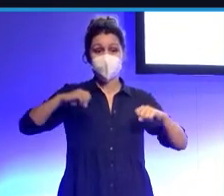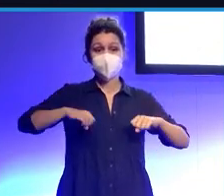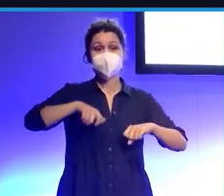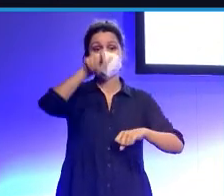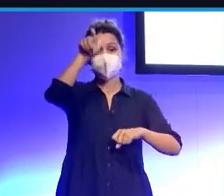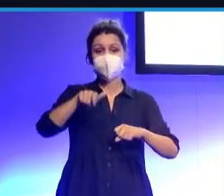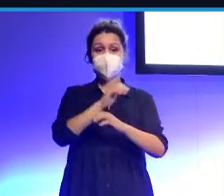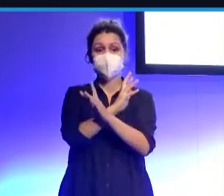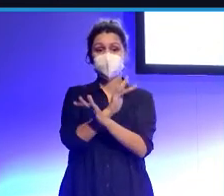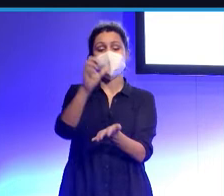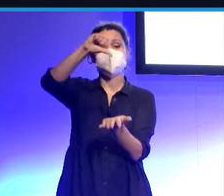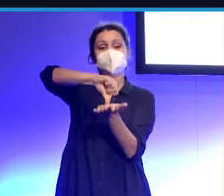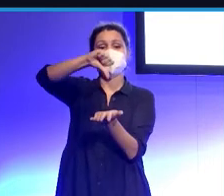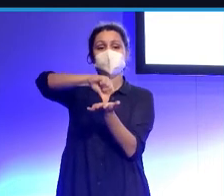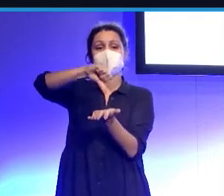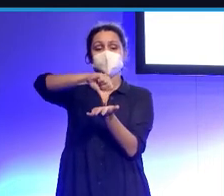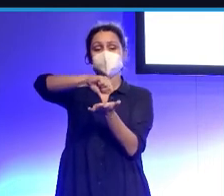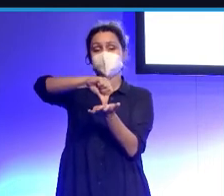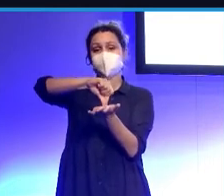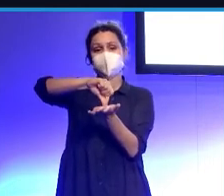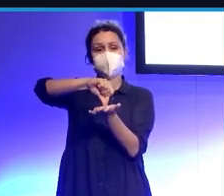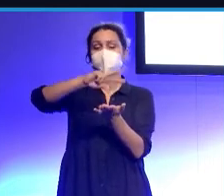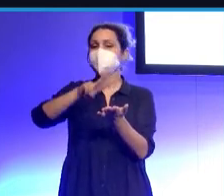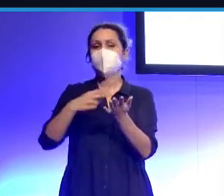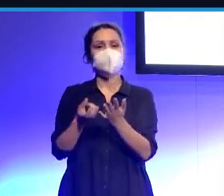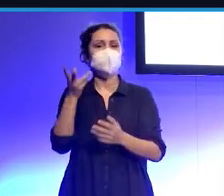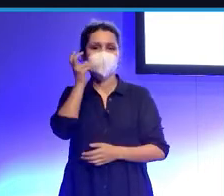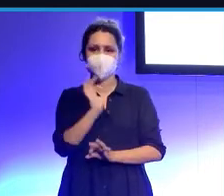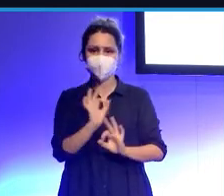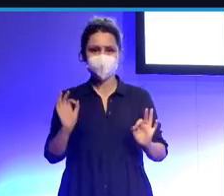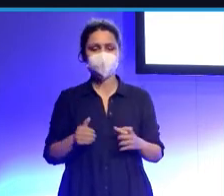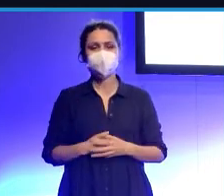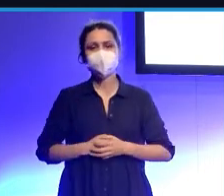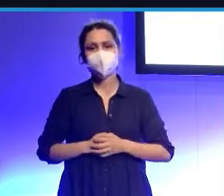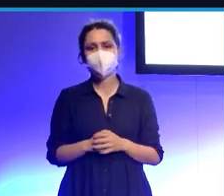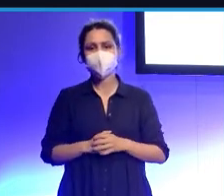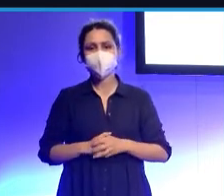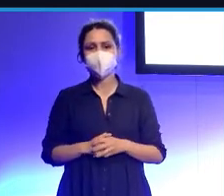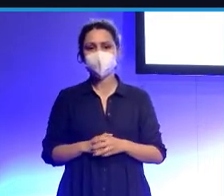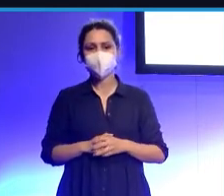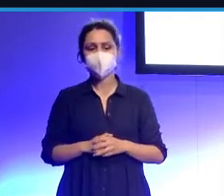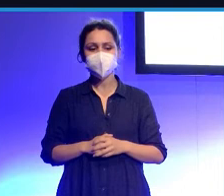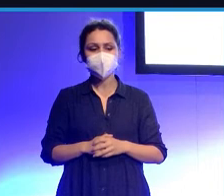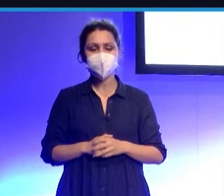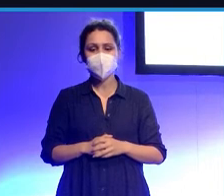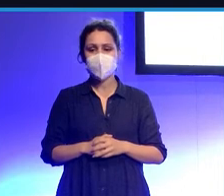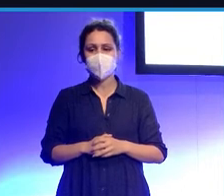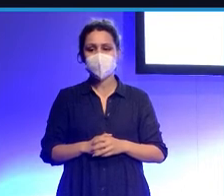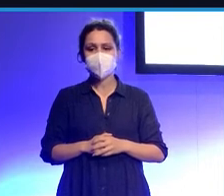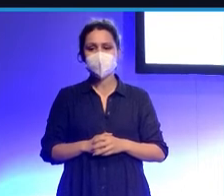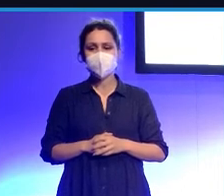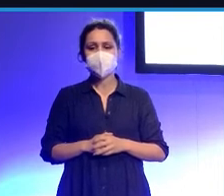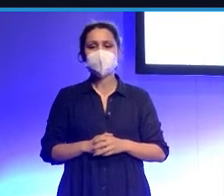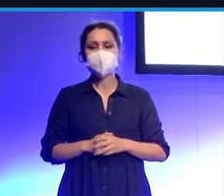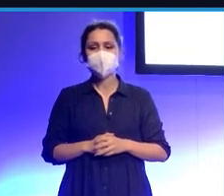estamos comparando con él mismo, ¿no? Entonces, en verde vemos el año actual y en negro vemos el año anterior. Esto está hecho de